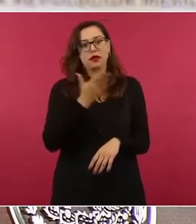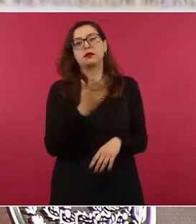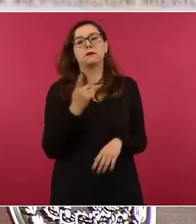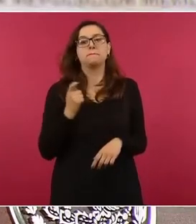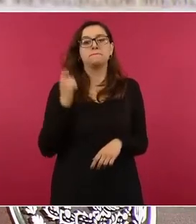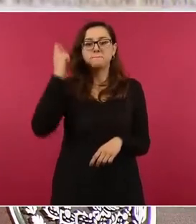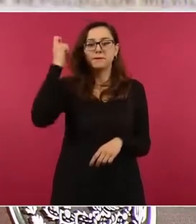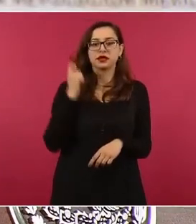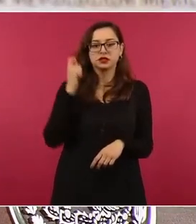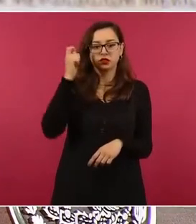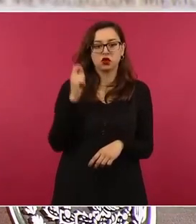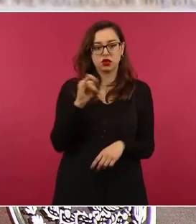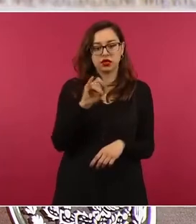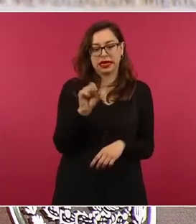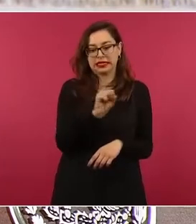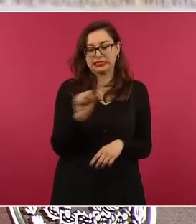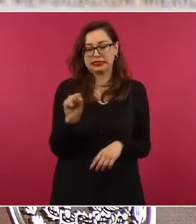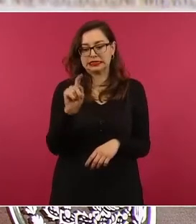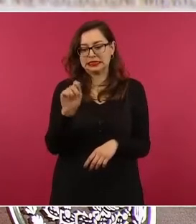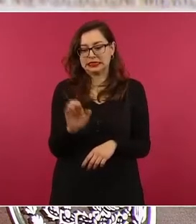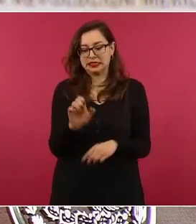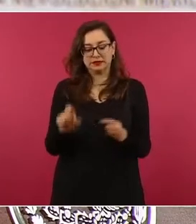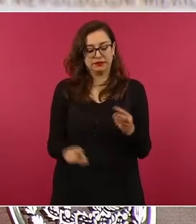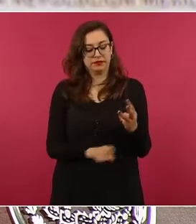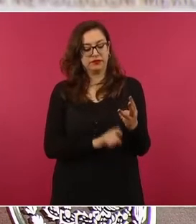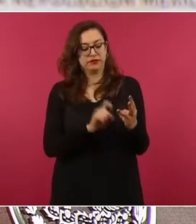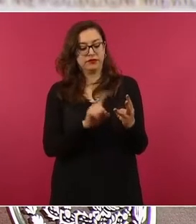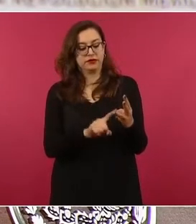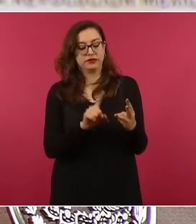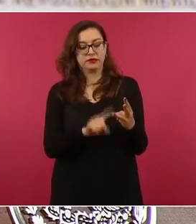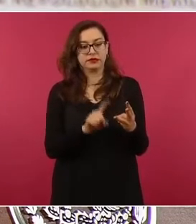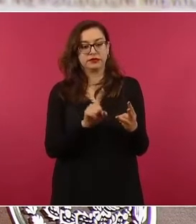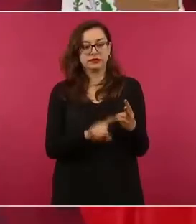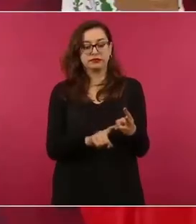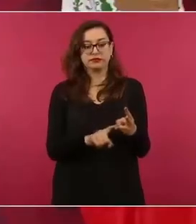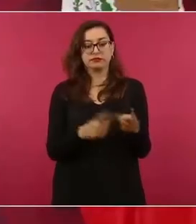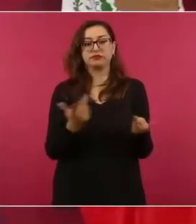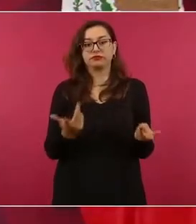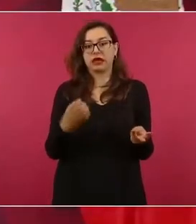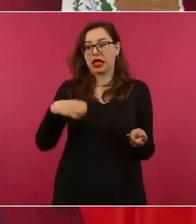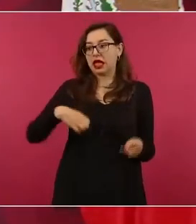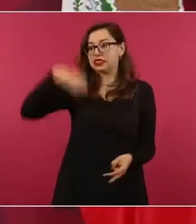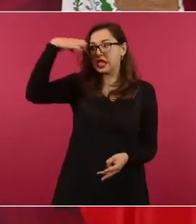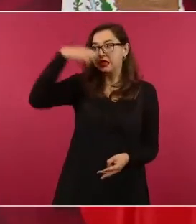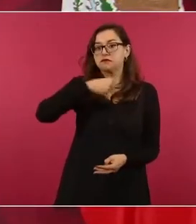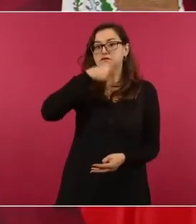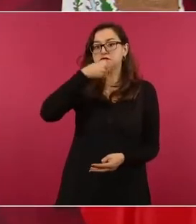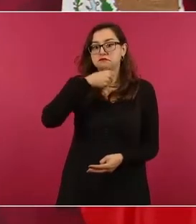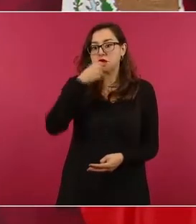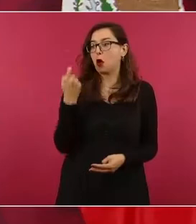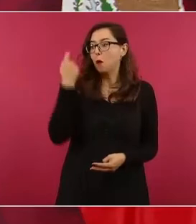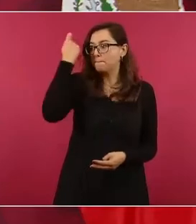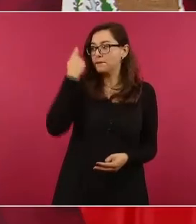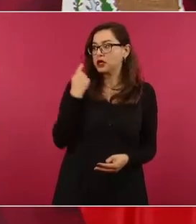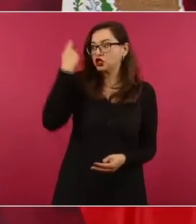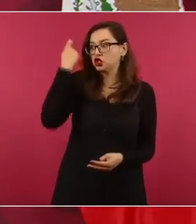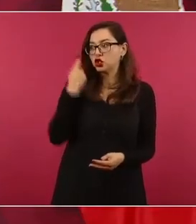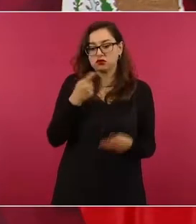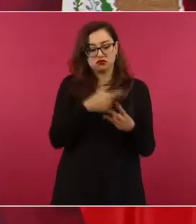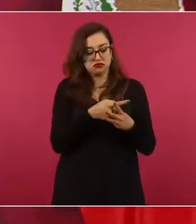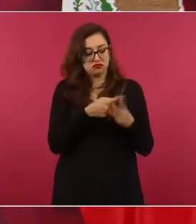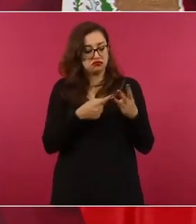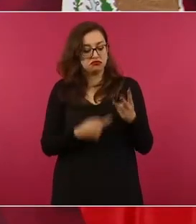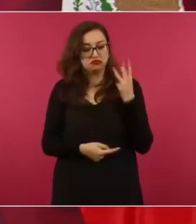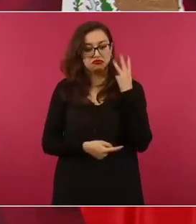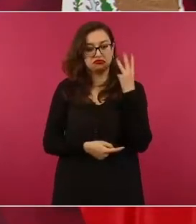más la pensión de adulto mayor, con eso